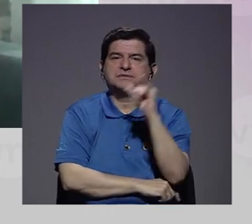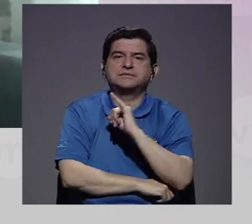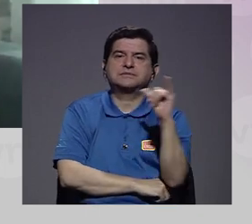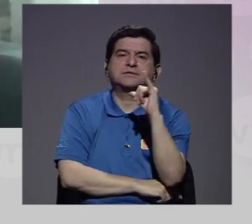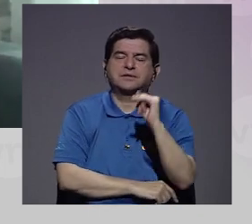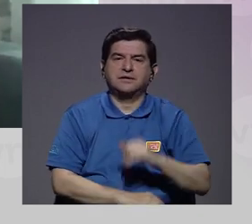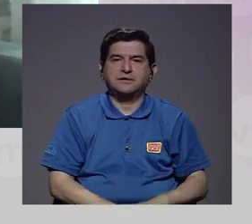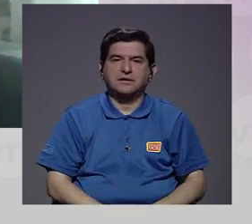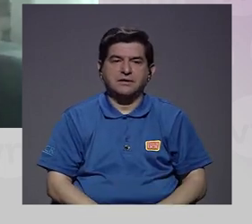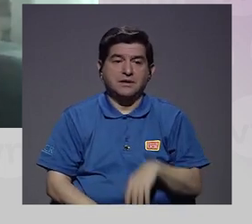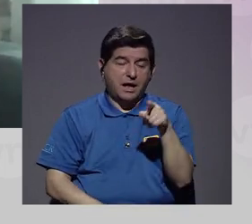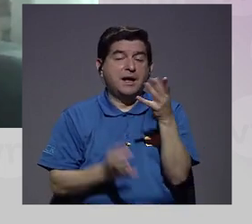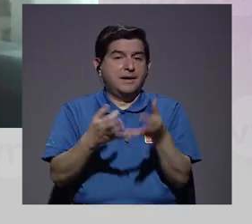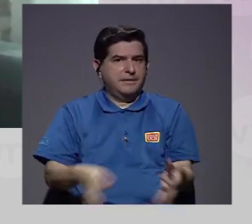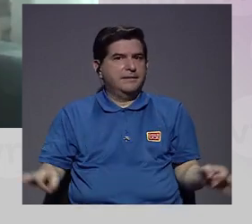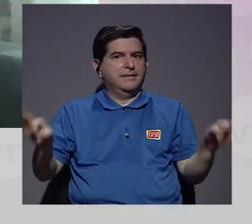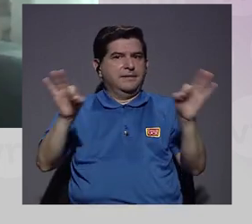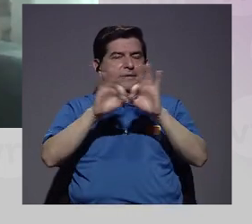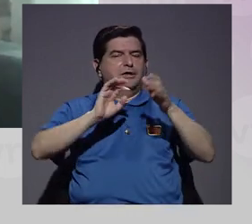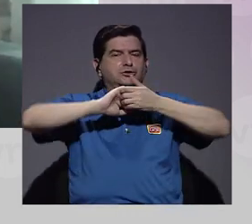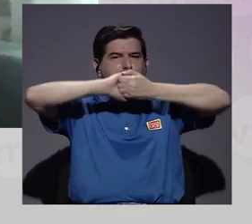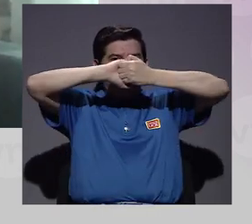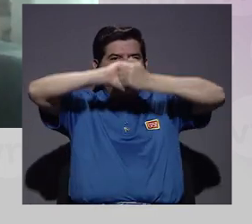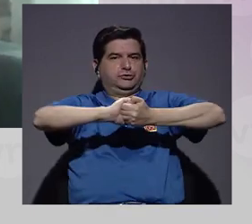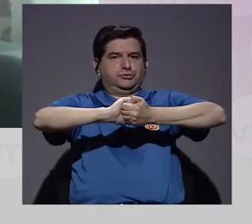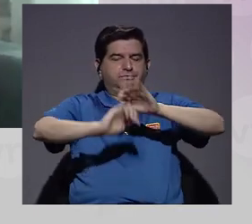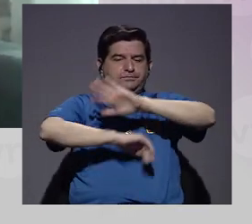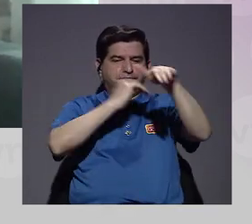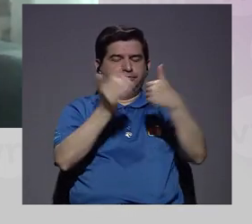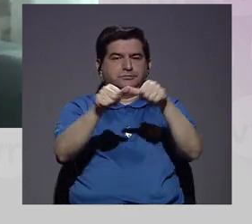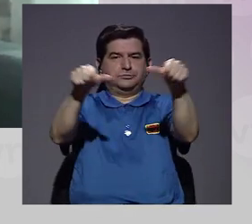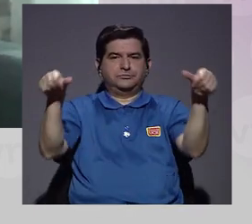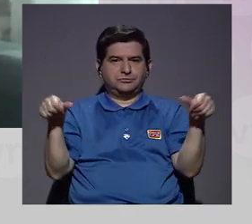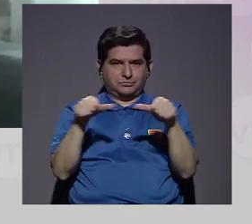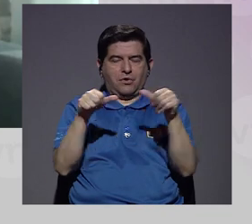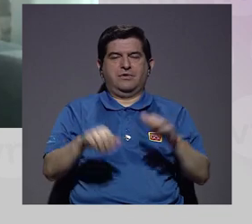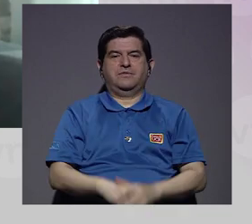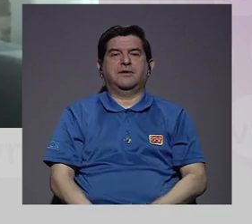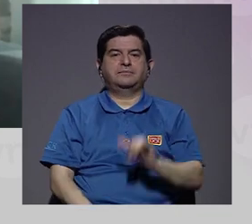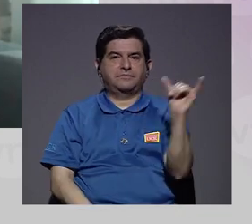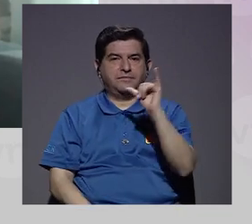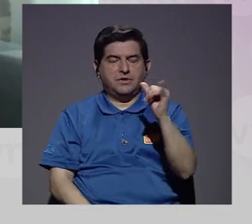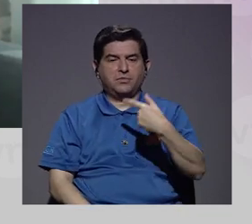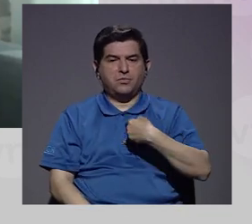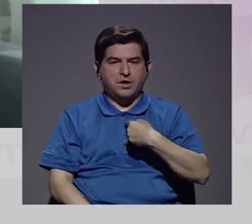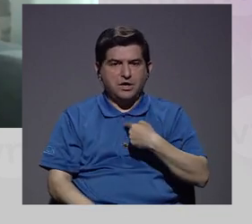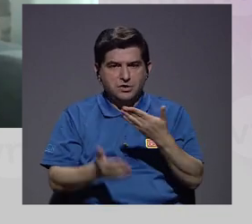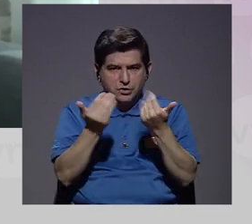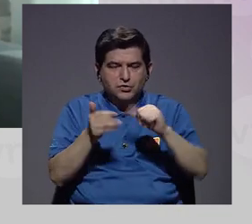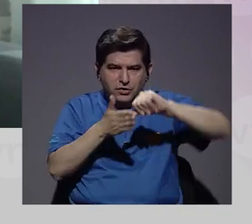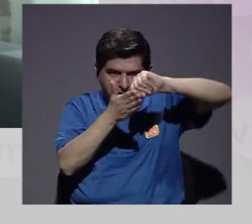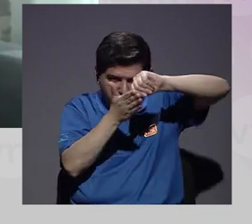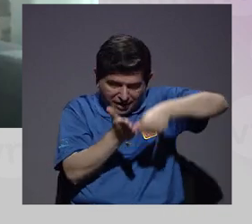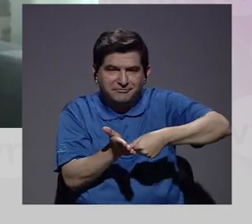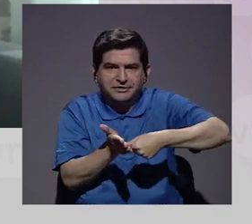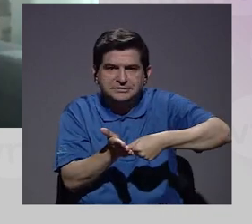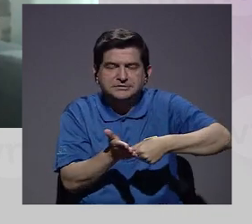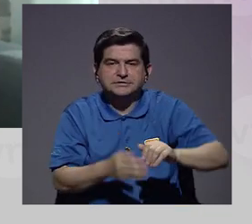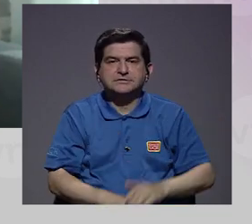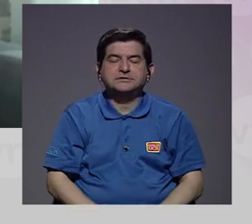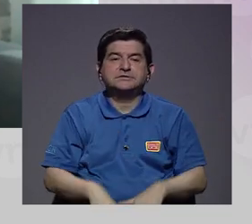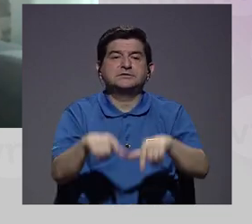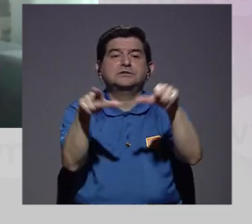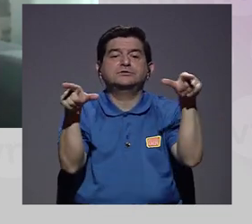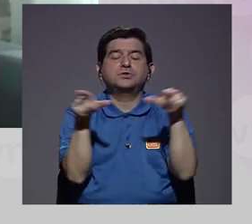pensar también que va a ser muy importante la solidaridad en todas las dimensiones. Y también, y esto lo quiero recalcar,